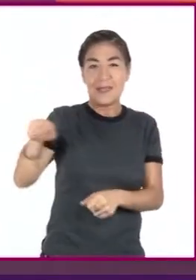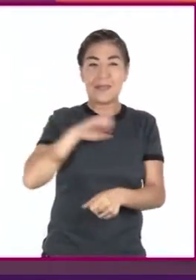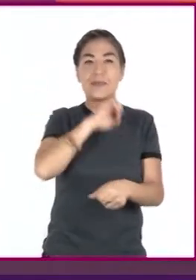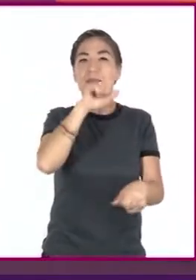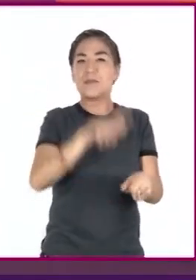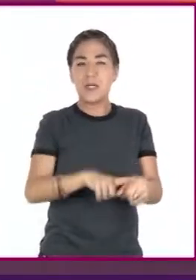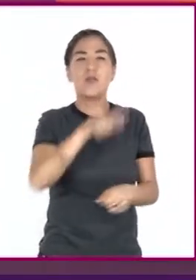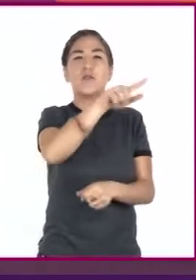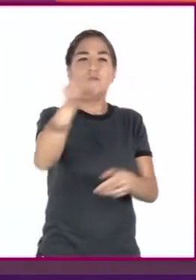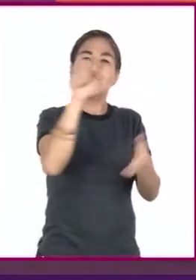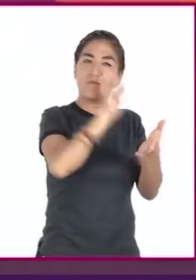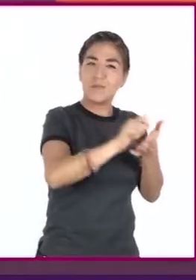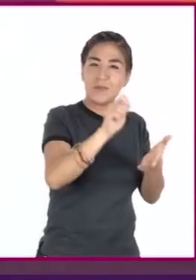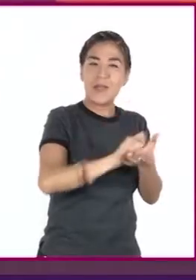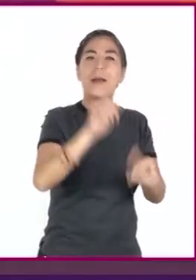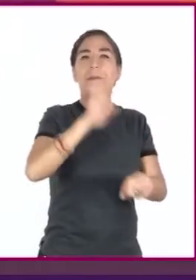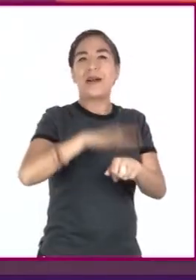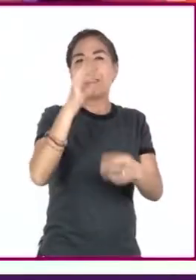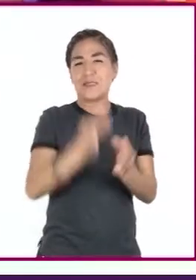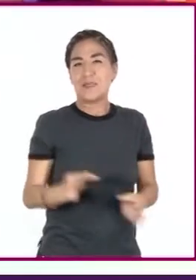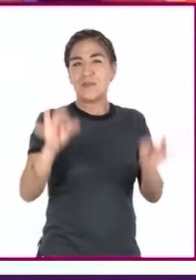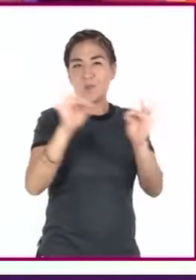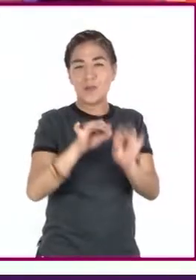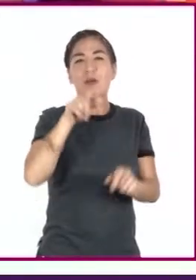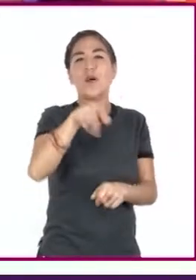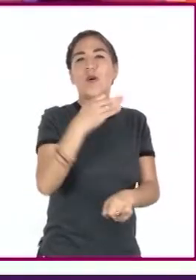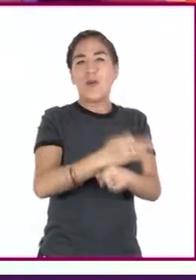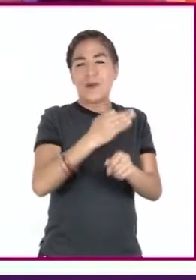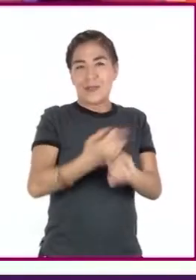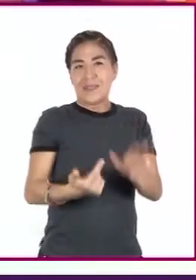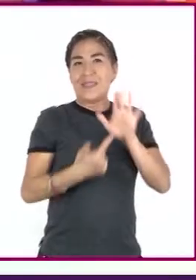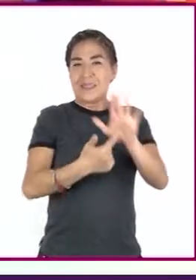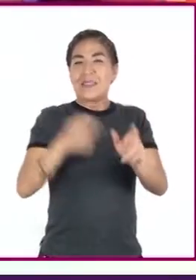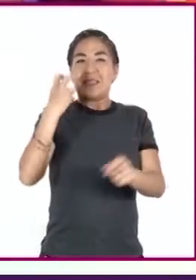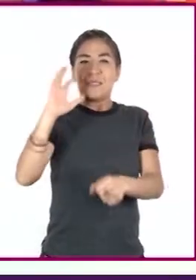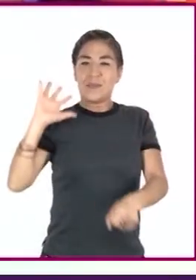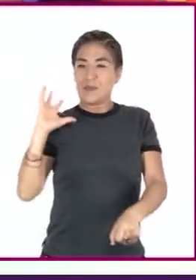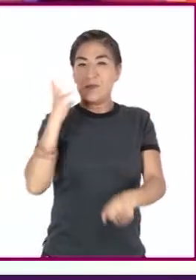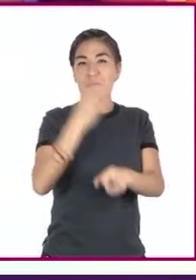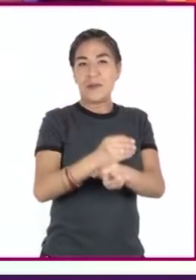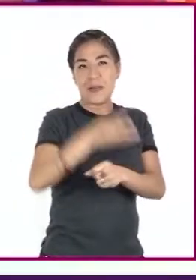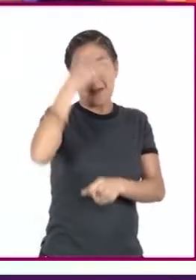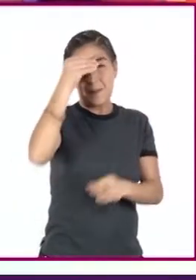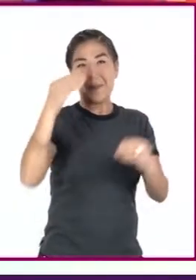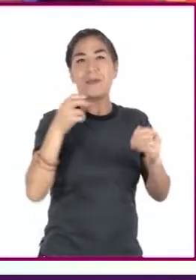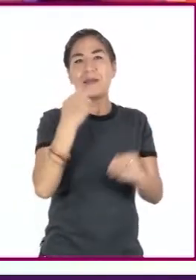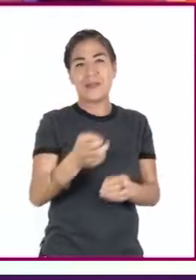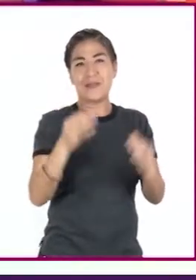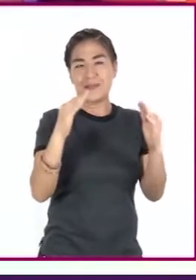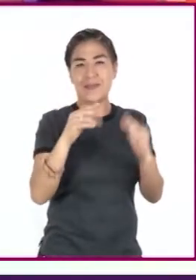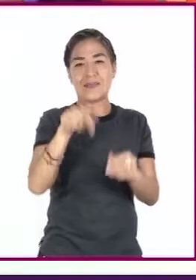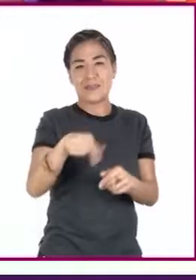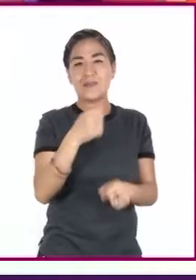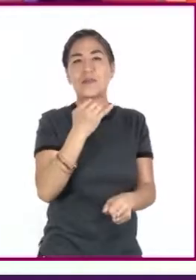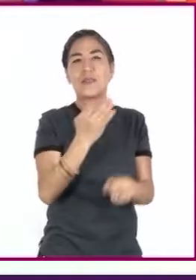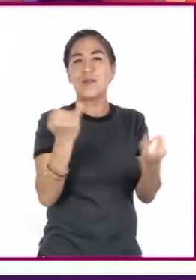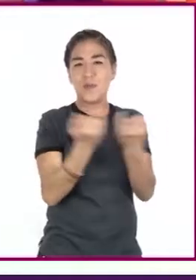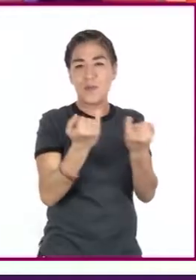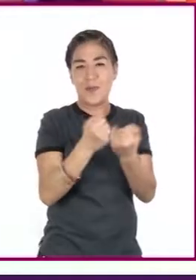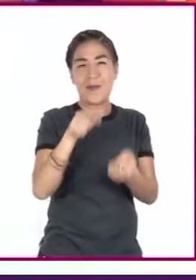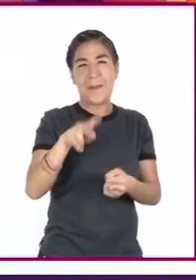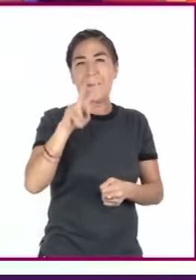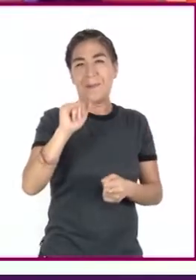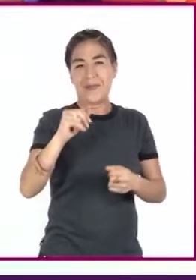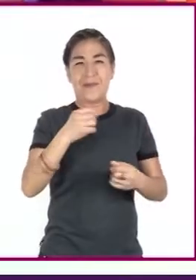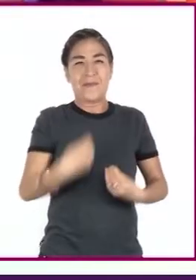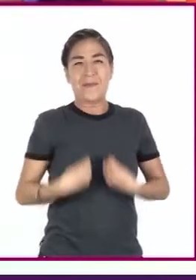son los aspectos más importantes que hemos visto en las sesiones de esta asignatura. ¿Listas